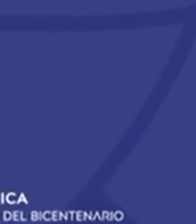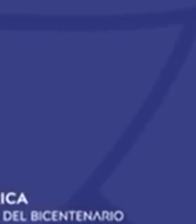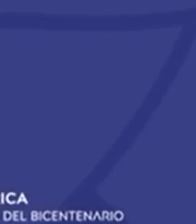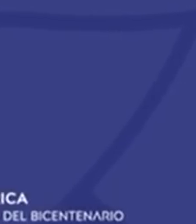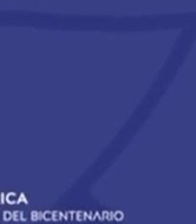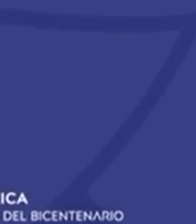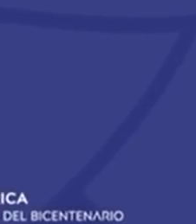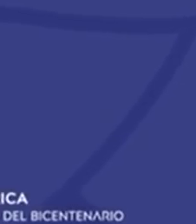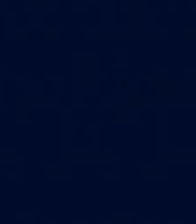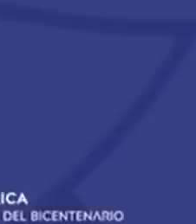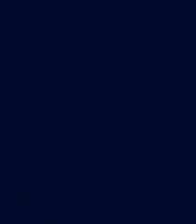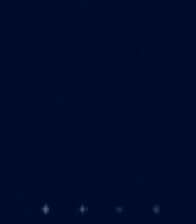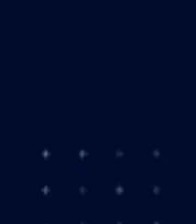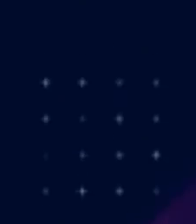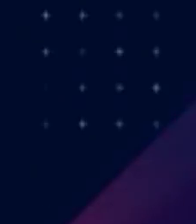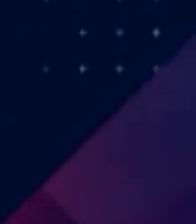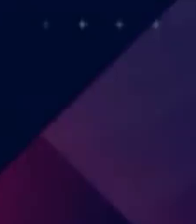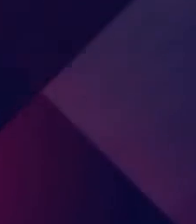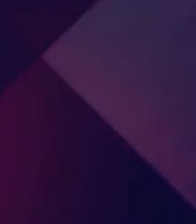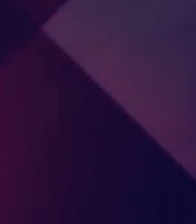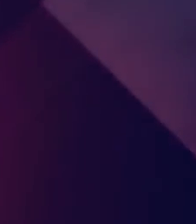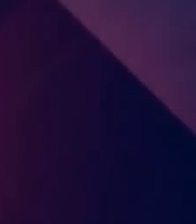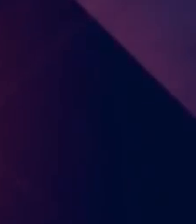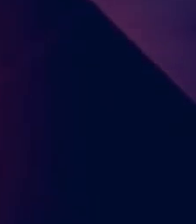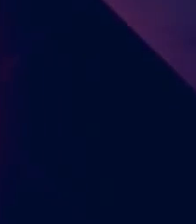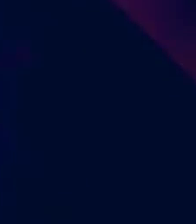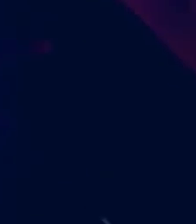Gracias. Gracias.